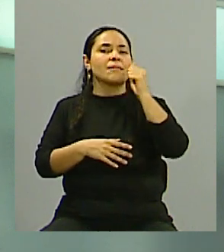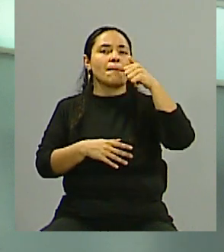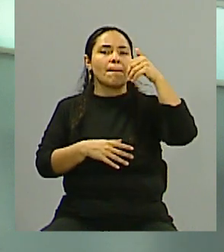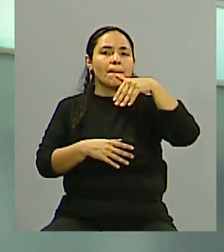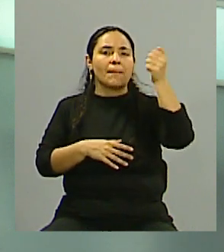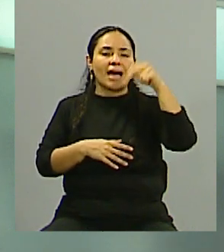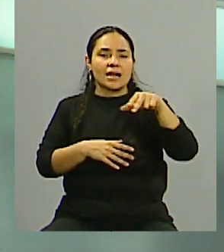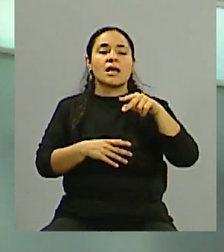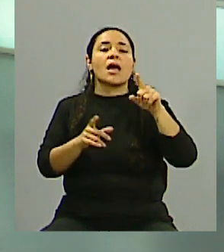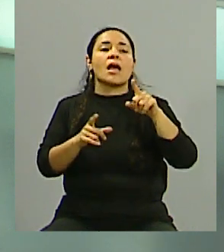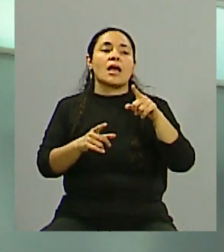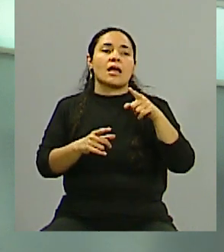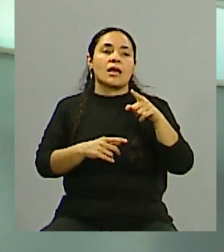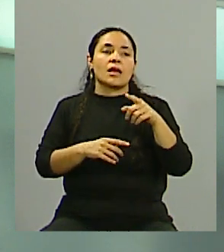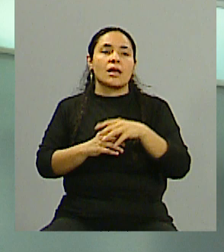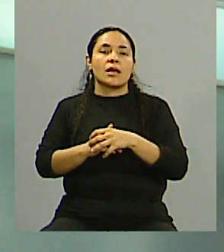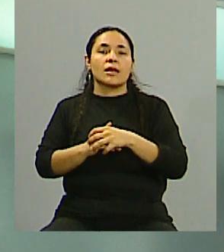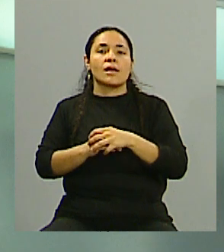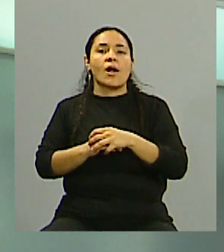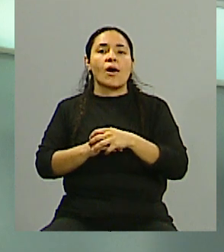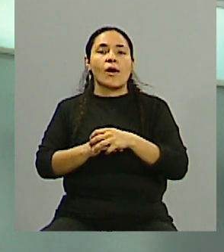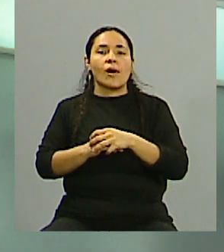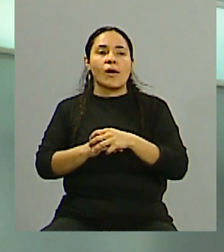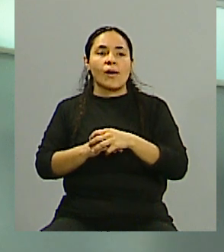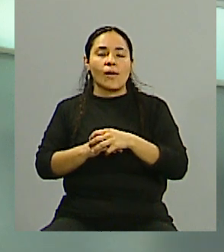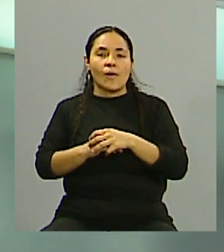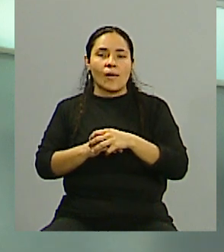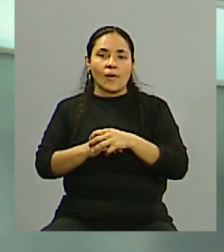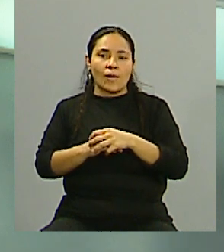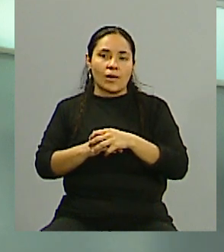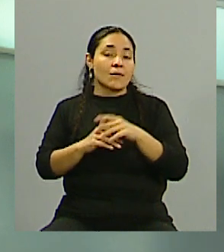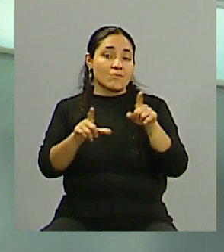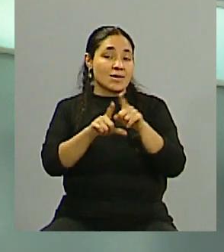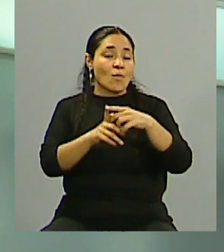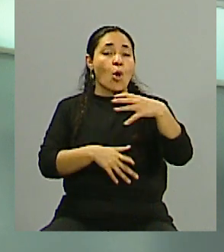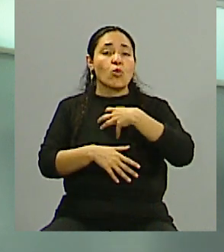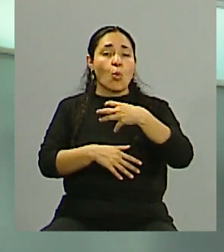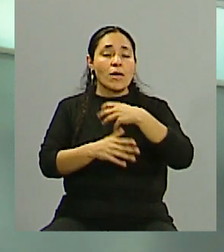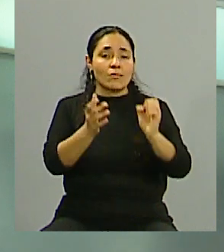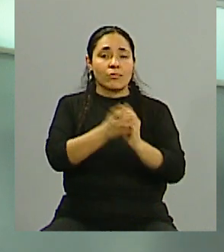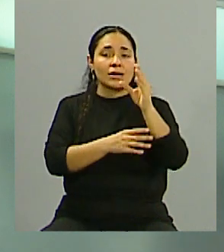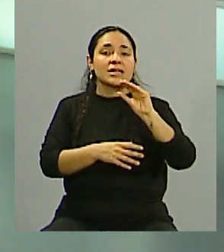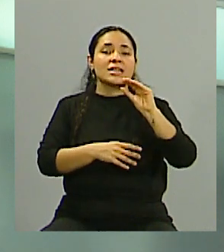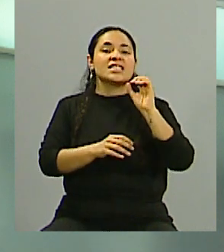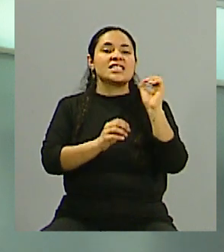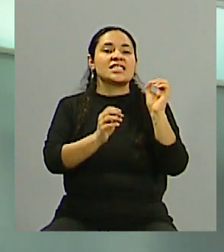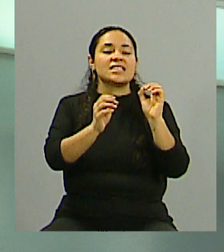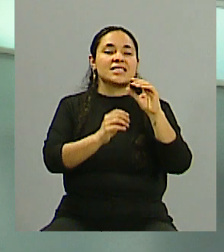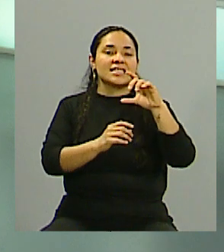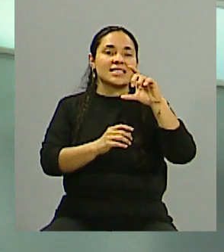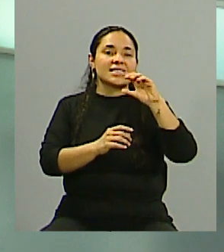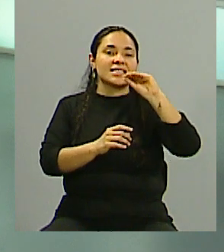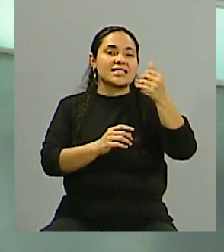OpenAI, que es la bendita, digamos, ChapGPT, que lo conocíamos así. Que también lo fondea Microsoft.